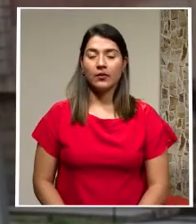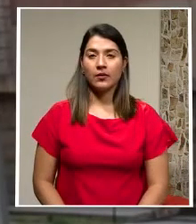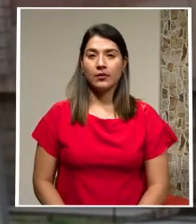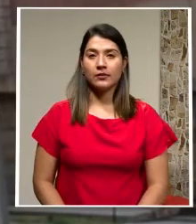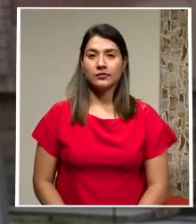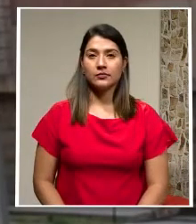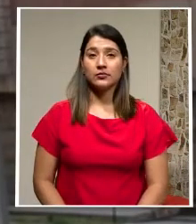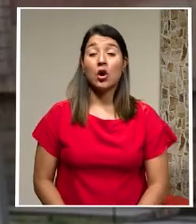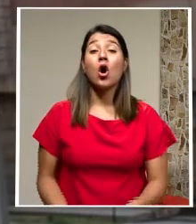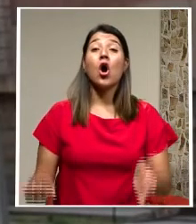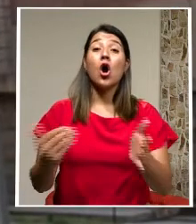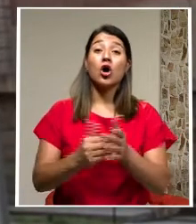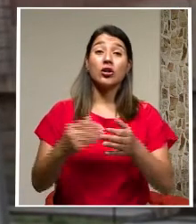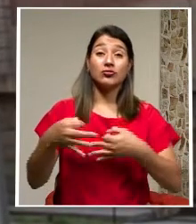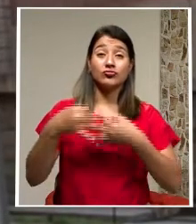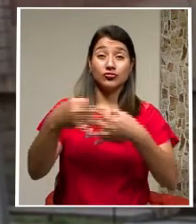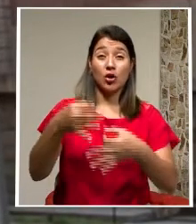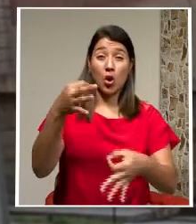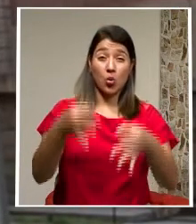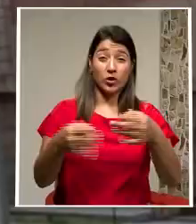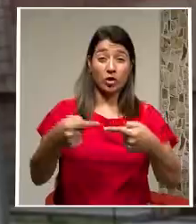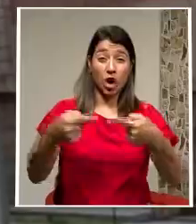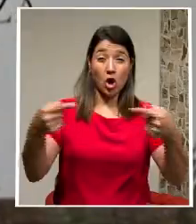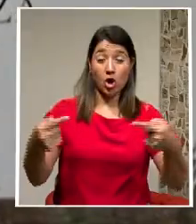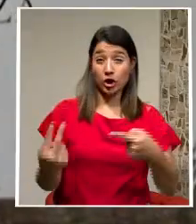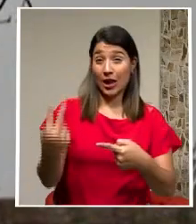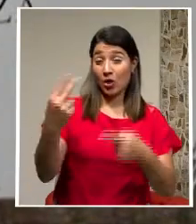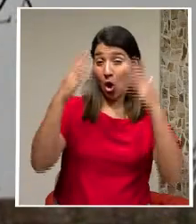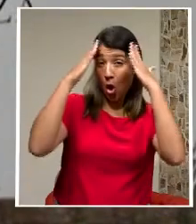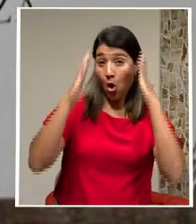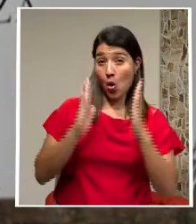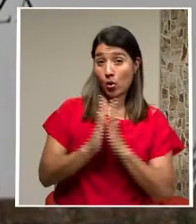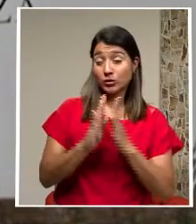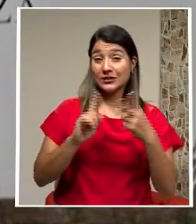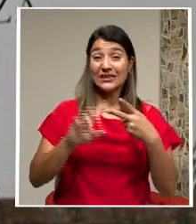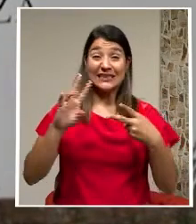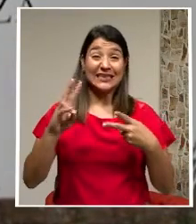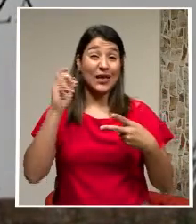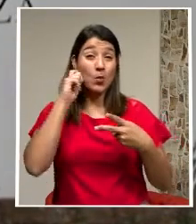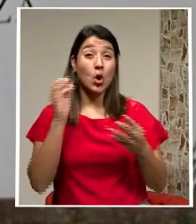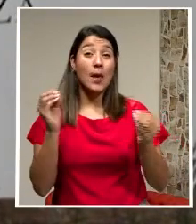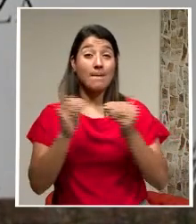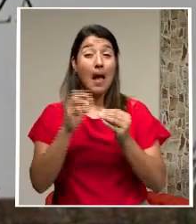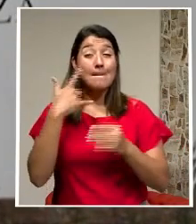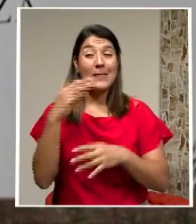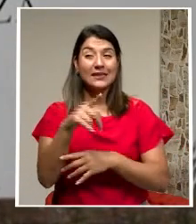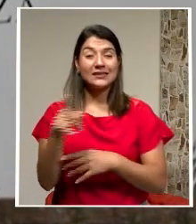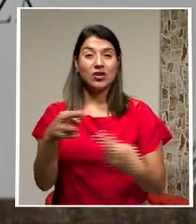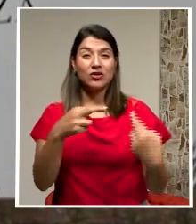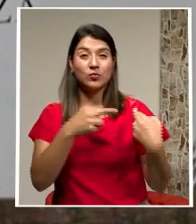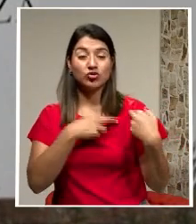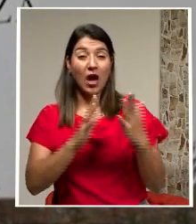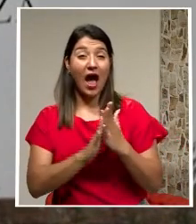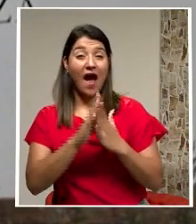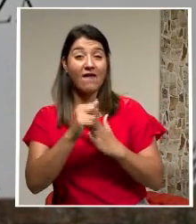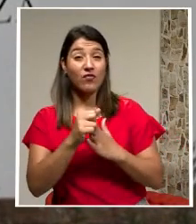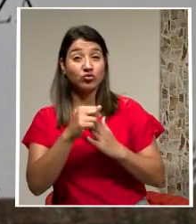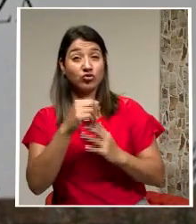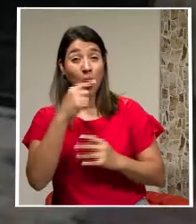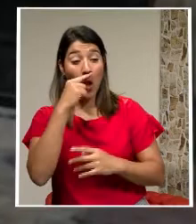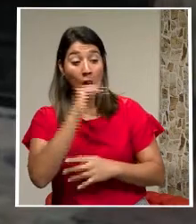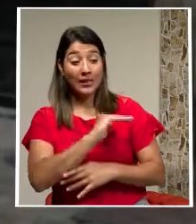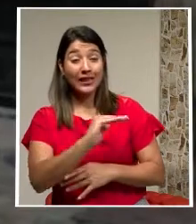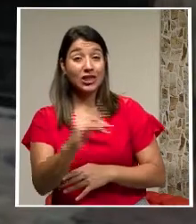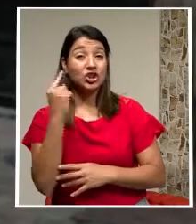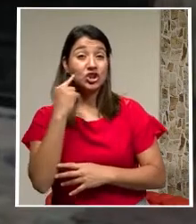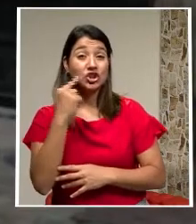Nueva postergación En el juicio Contra dos monjas Y otras siete mujeres Acusadas de complicidad En el abuso sexual De niños sordos En